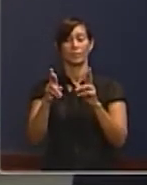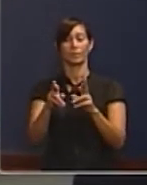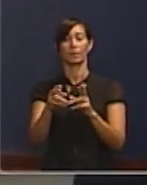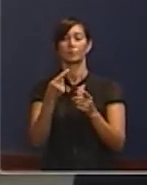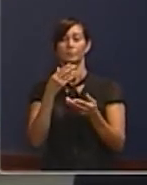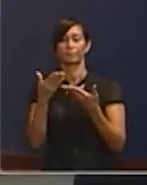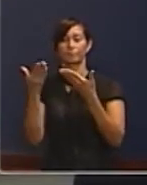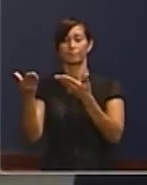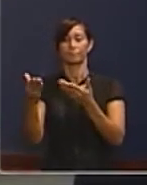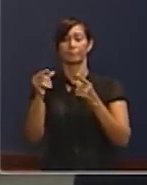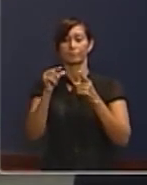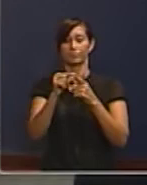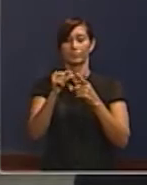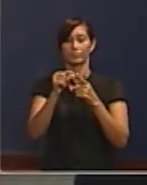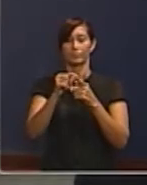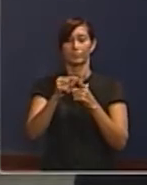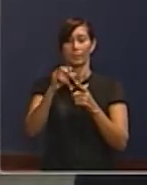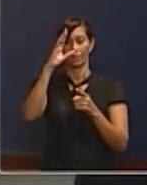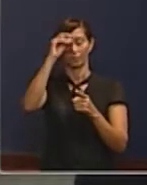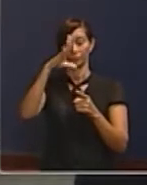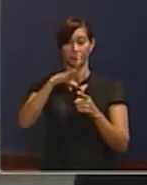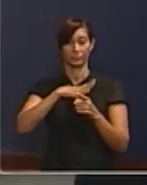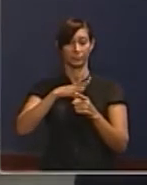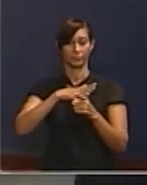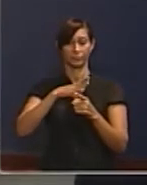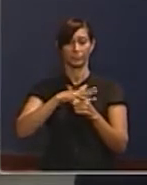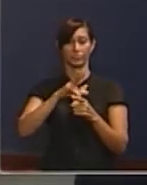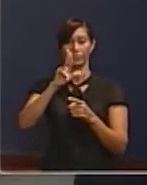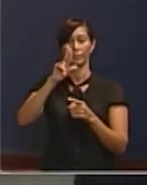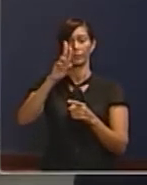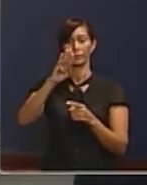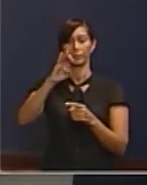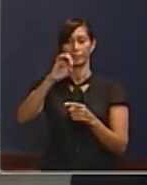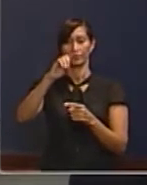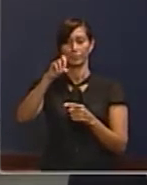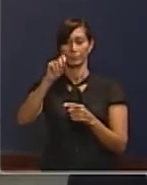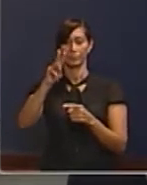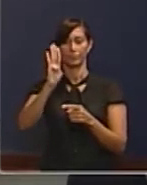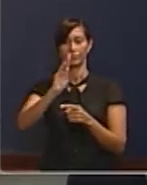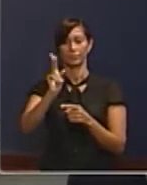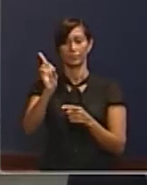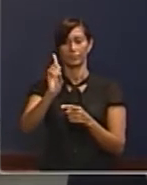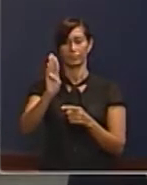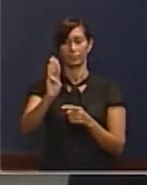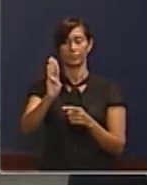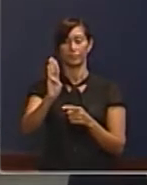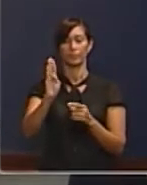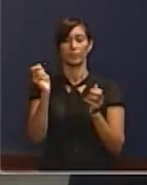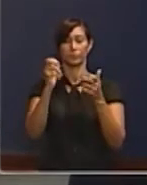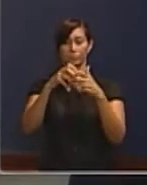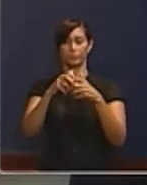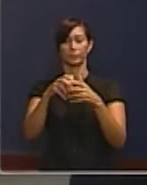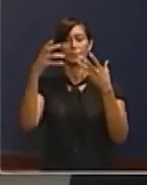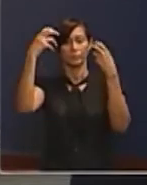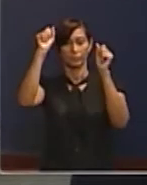palabra al señor Benítez, quien estuvo acompañando al señor Zacarías en el encuentro con el presidente